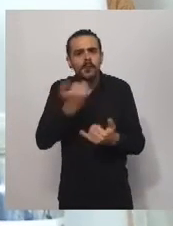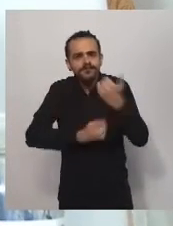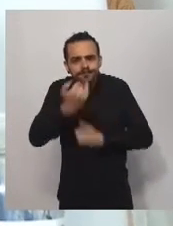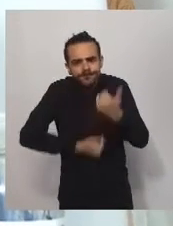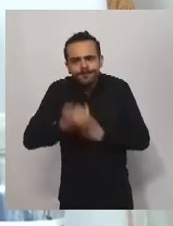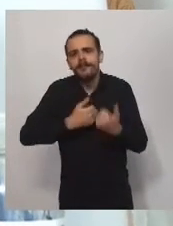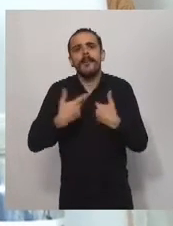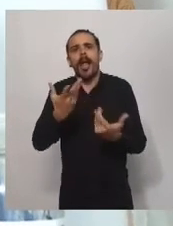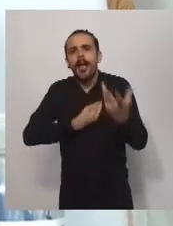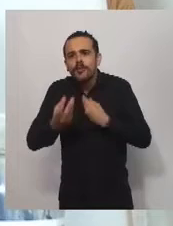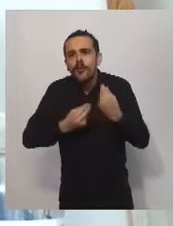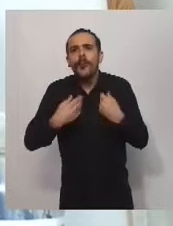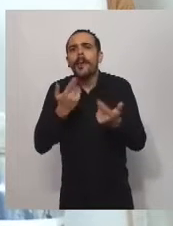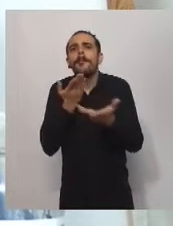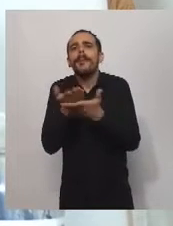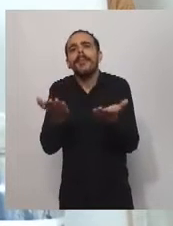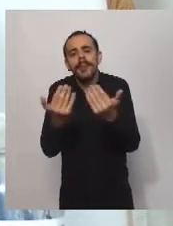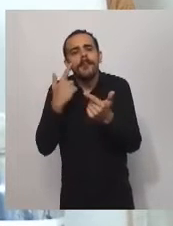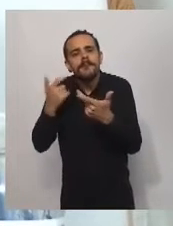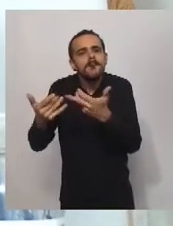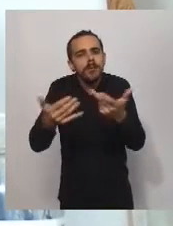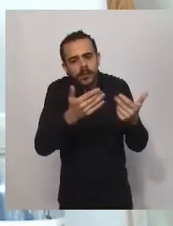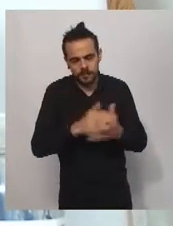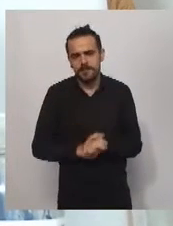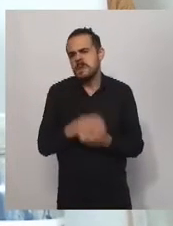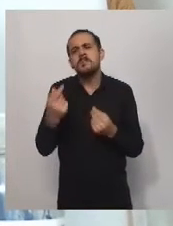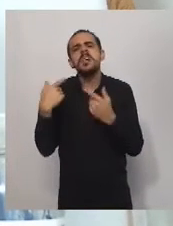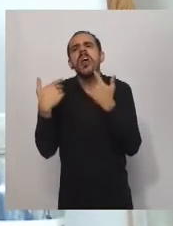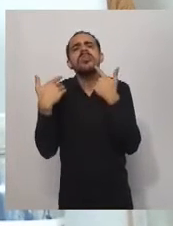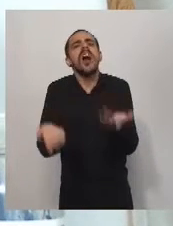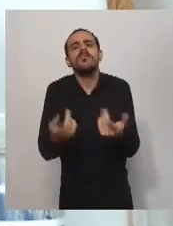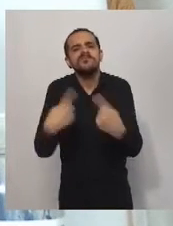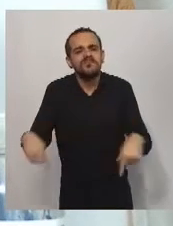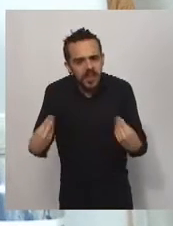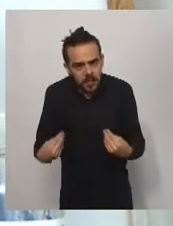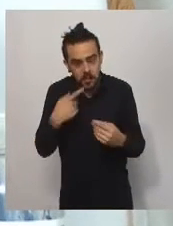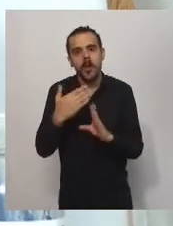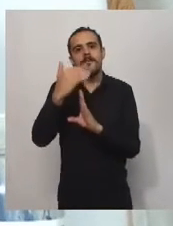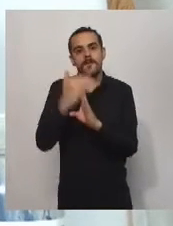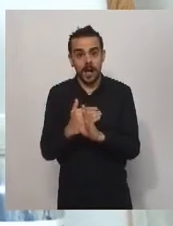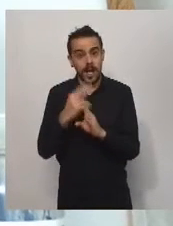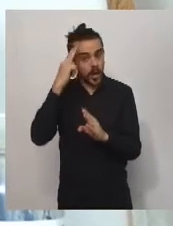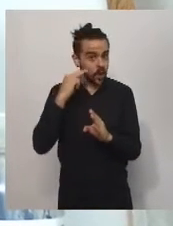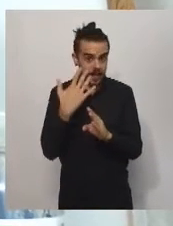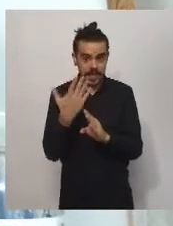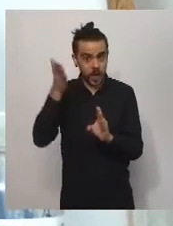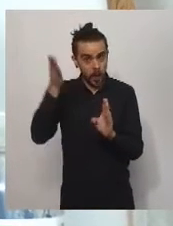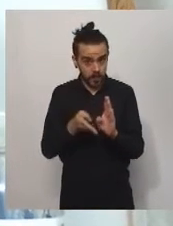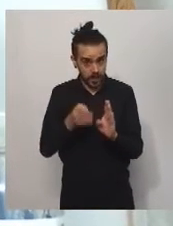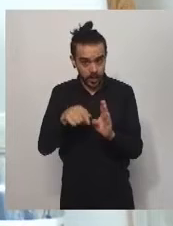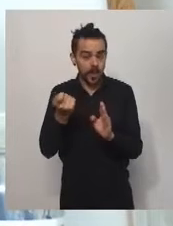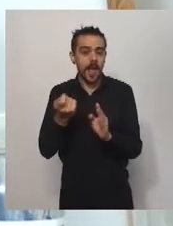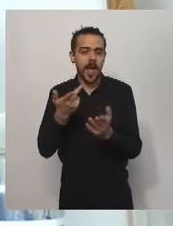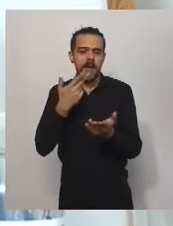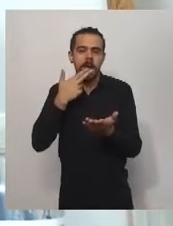que son los siguientes, la reducción del 95% de las cargas patronales